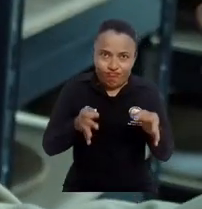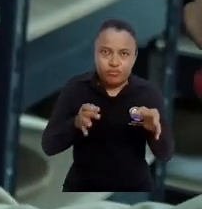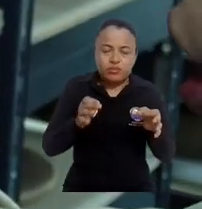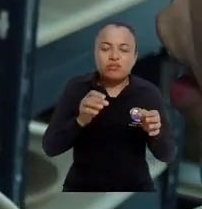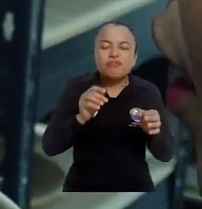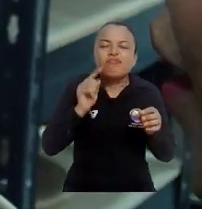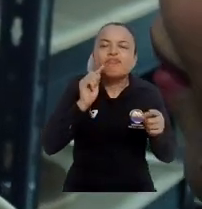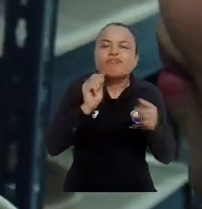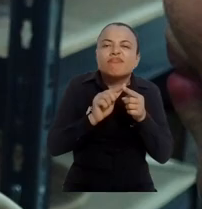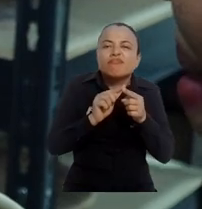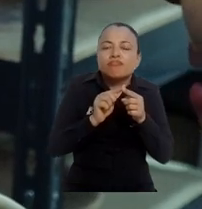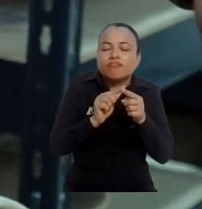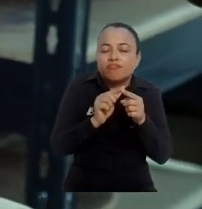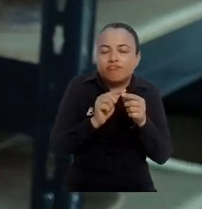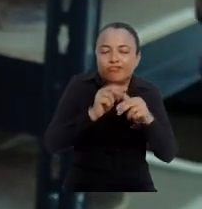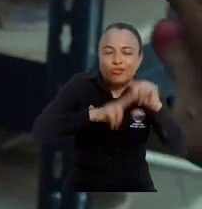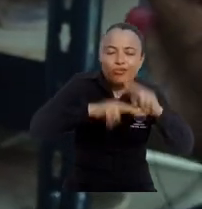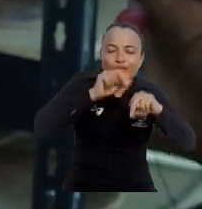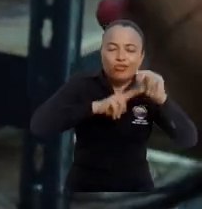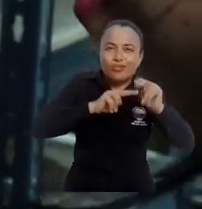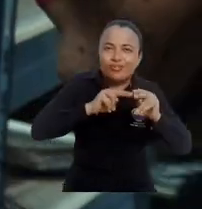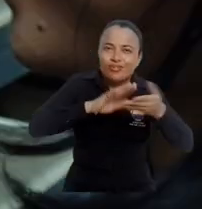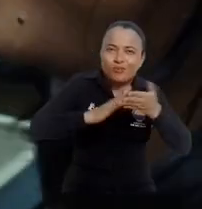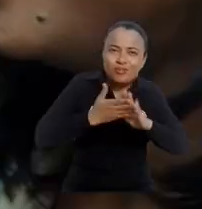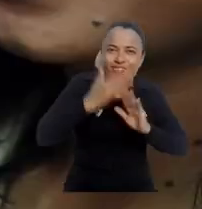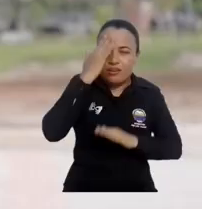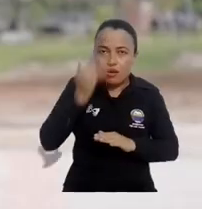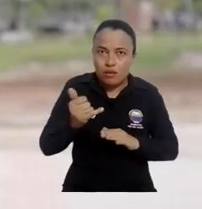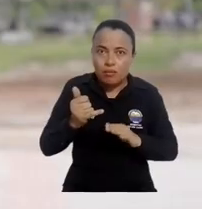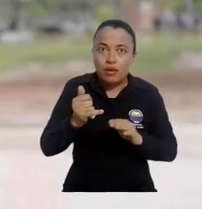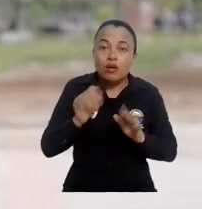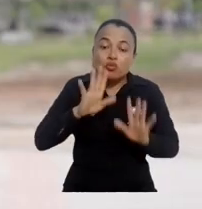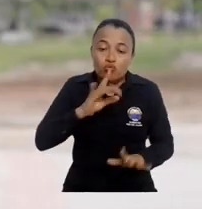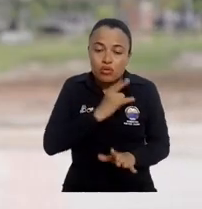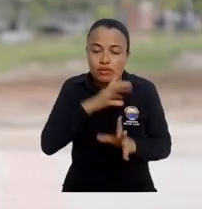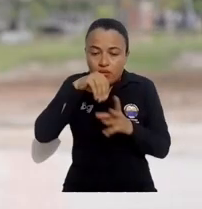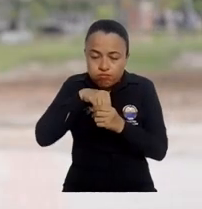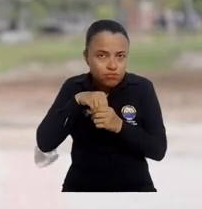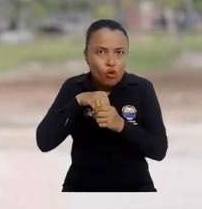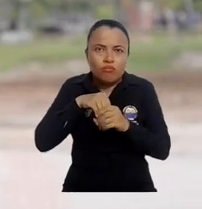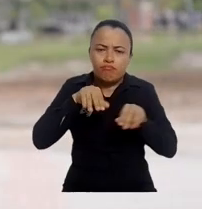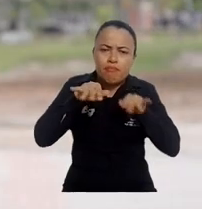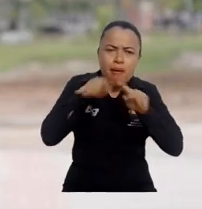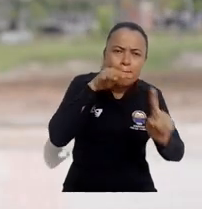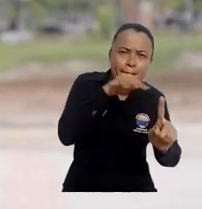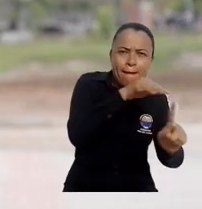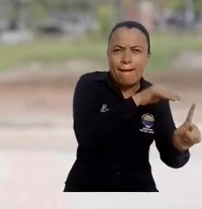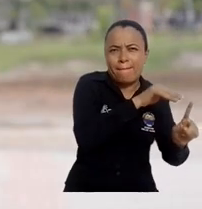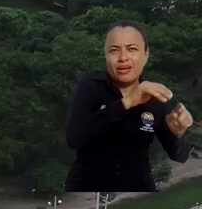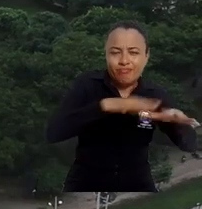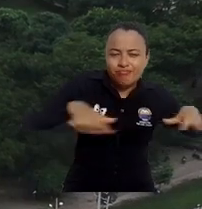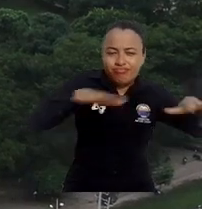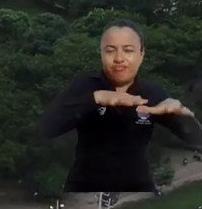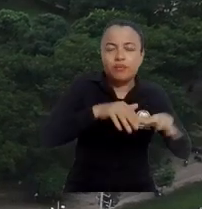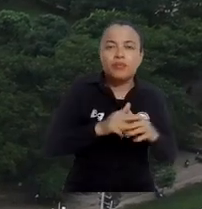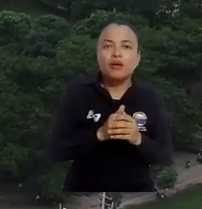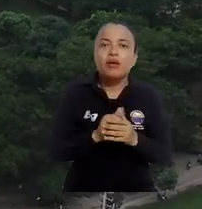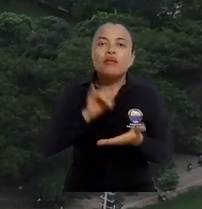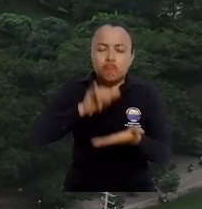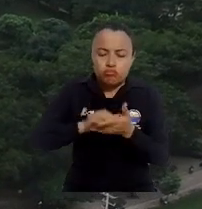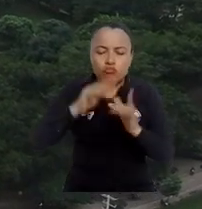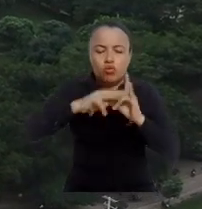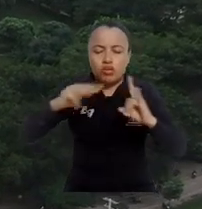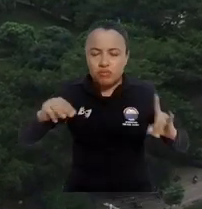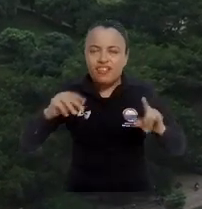Que realmente esto que nosotros llamamos construir una comunidad académica trascienda las universidades y creo que la